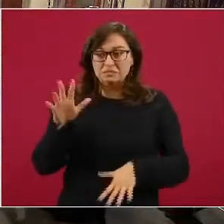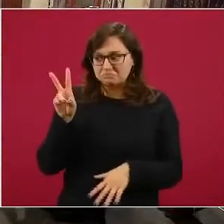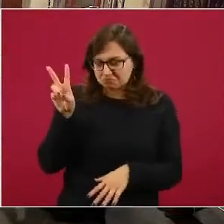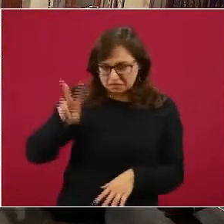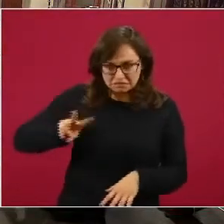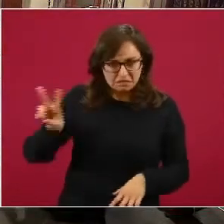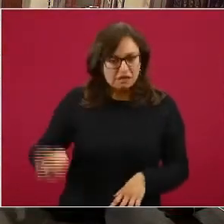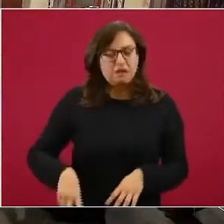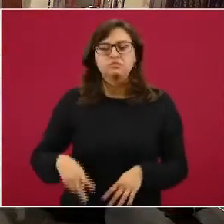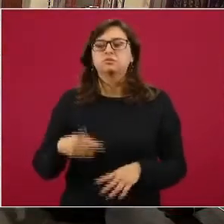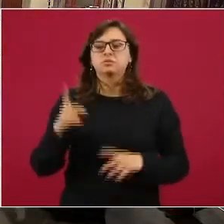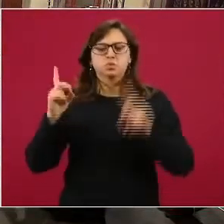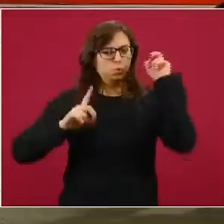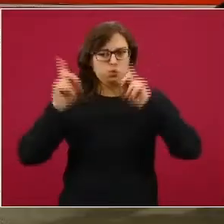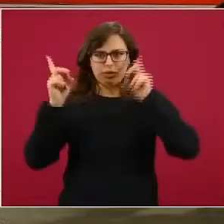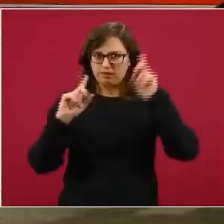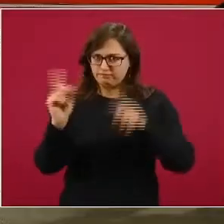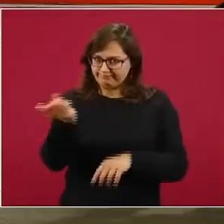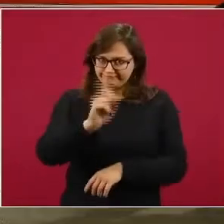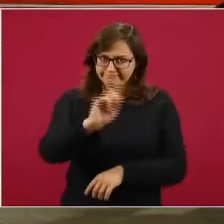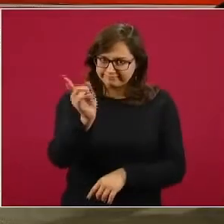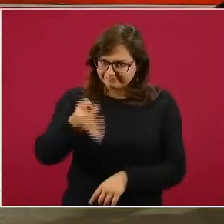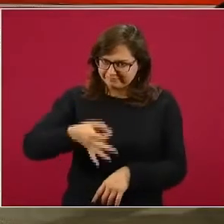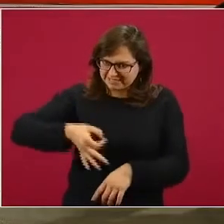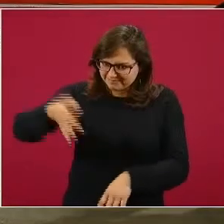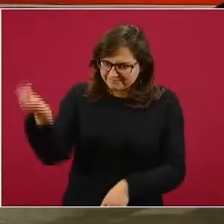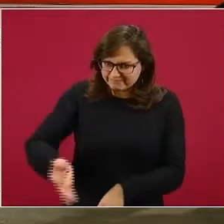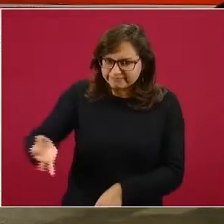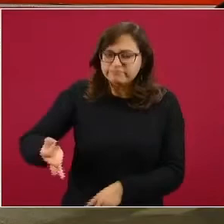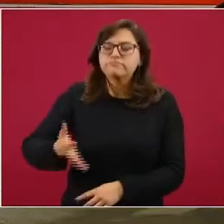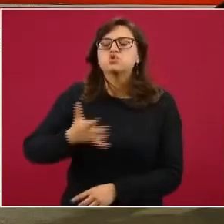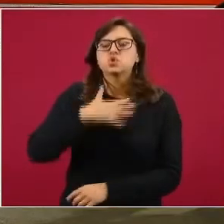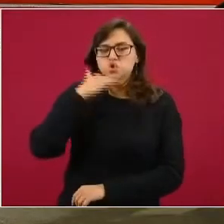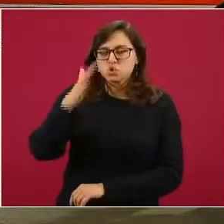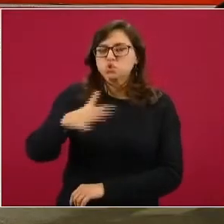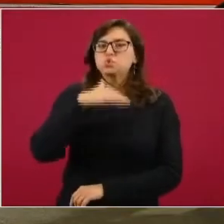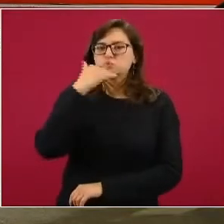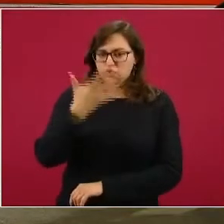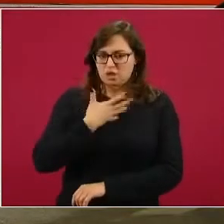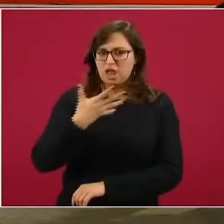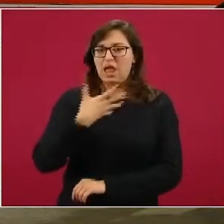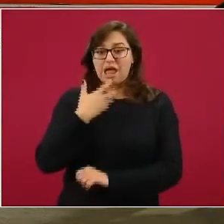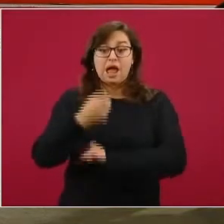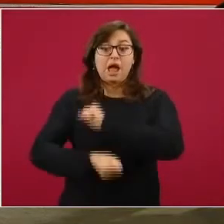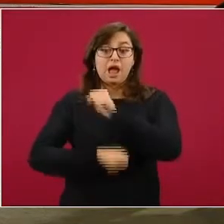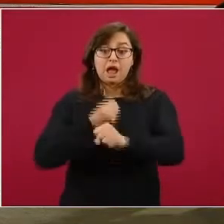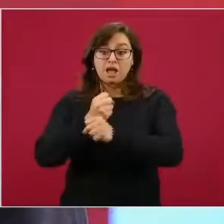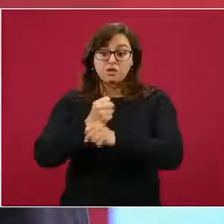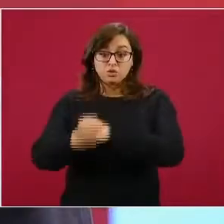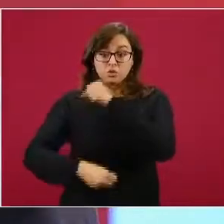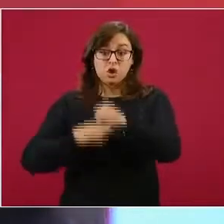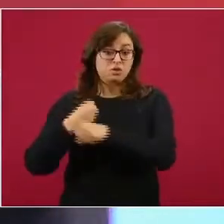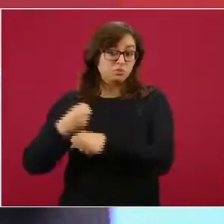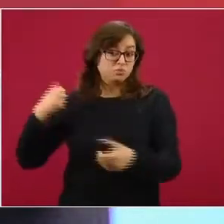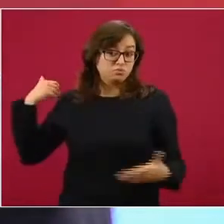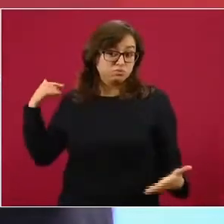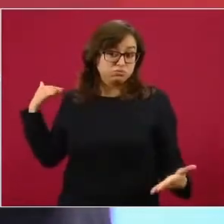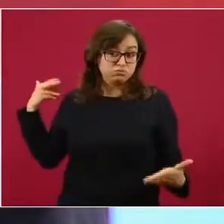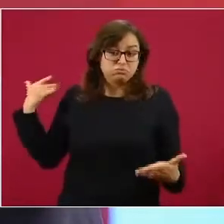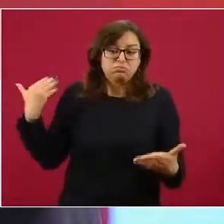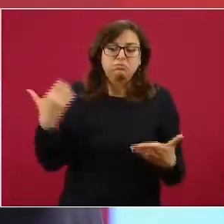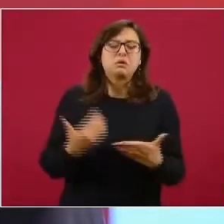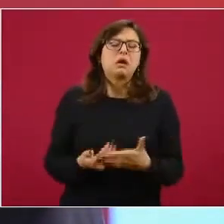de corrupción a lo largo de estos años. Y también identificamos que esto no es un accidente o una